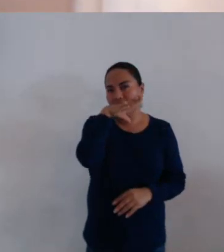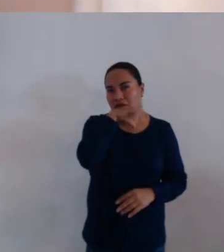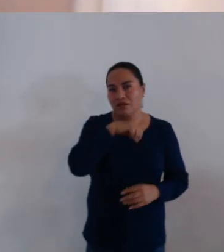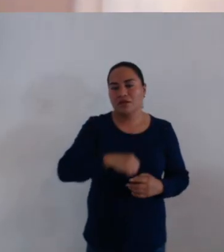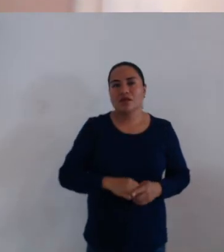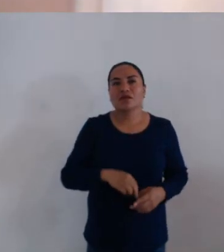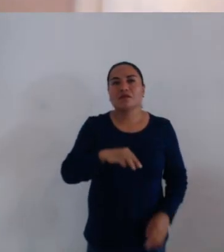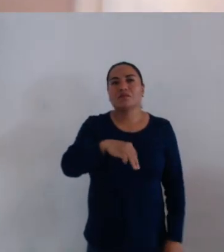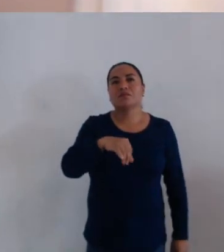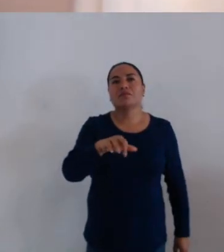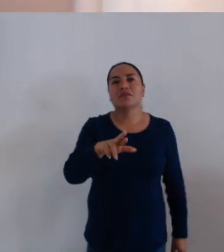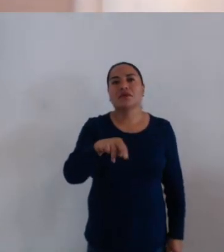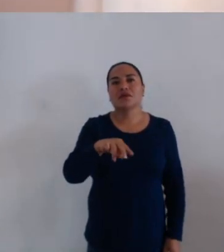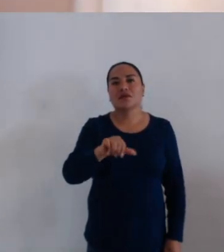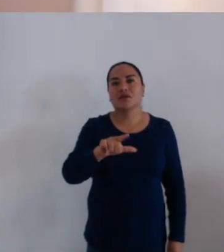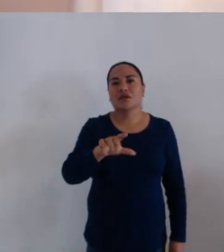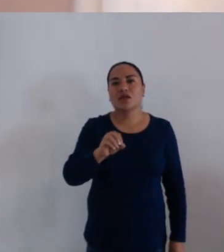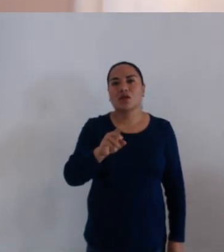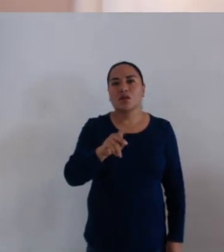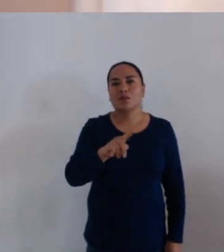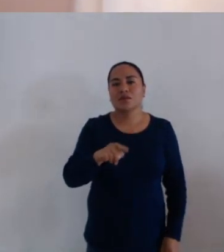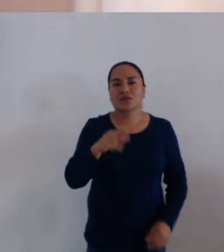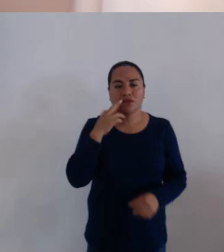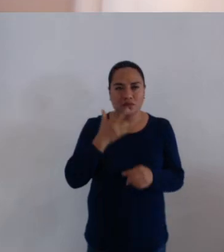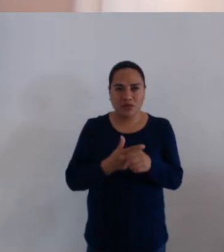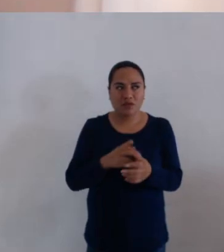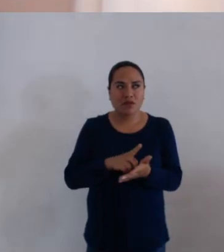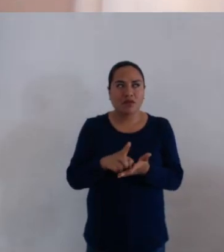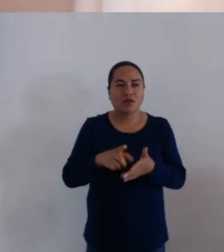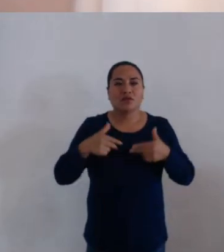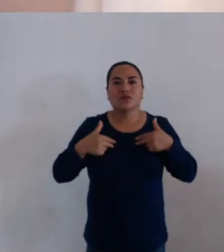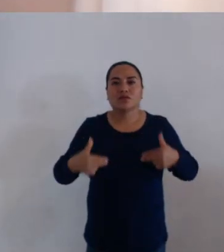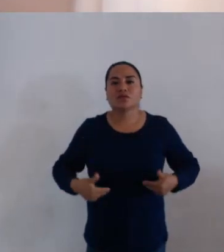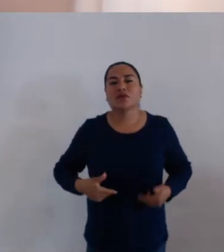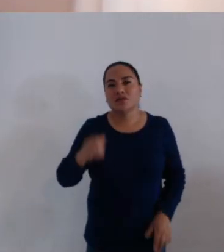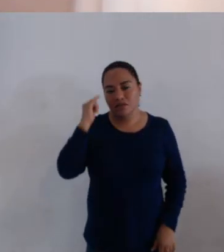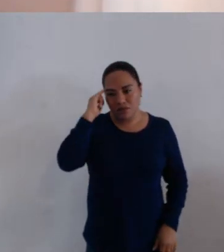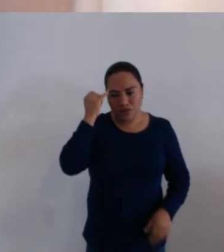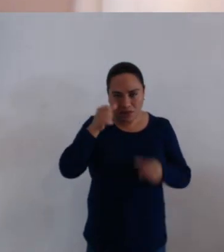Ciudadana Mirna López Torres, Regidora de Derechos Humanos y Asuntos Indígenas.